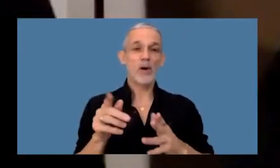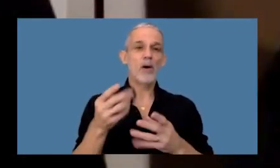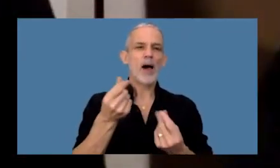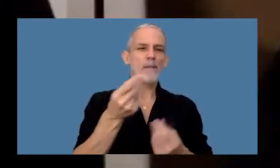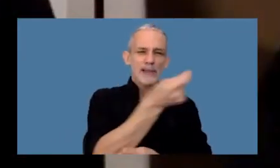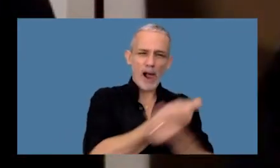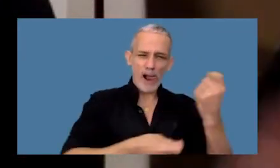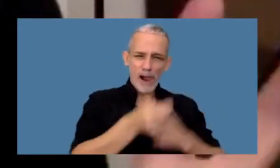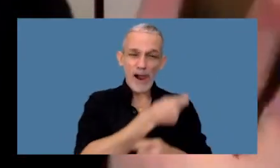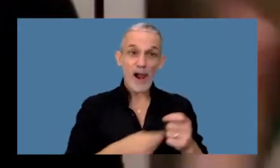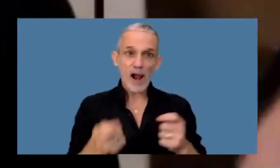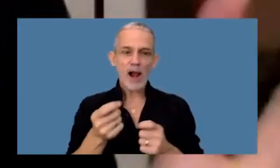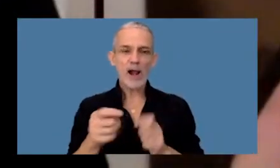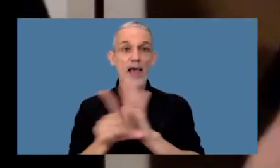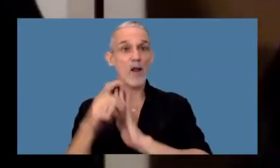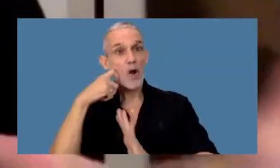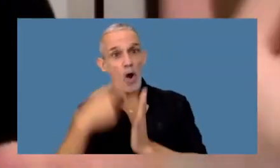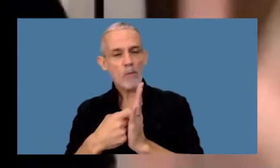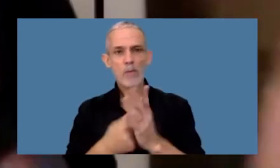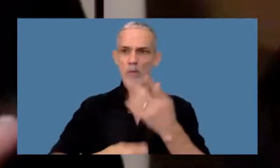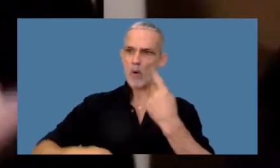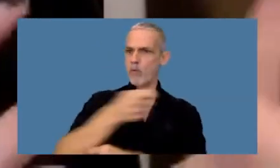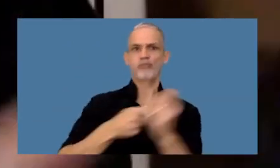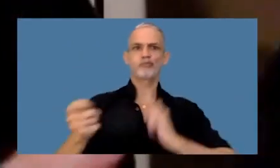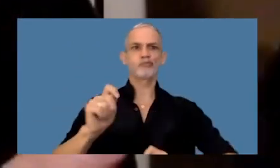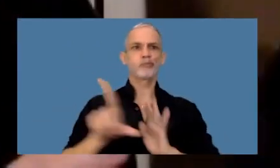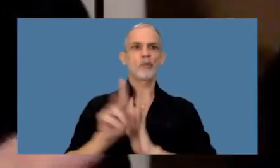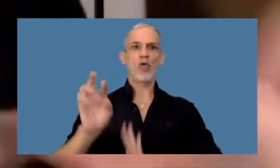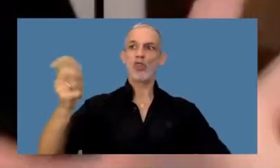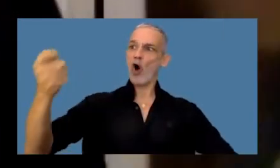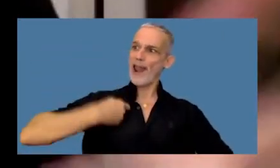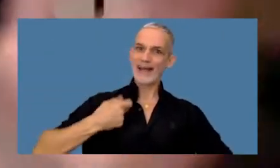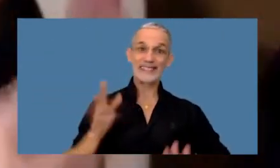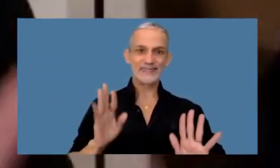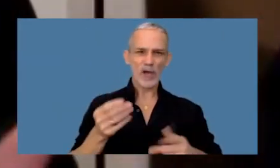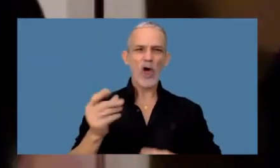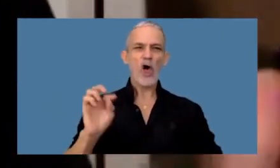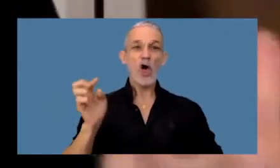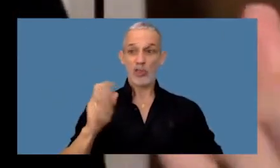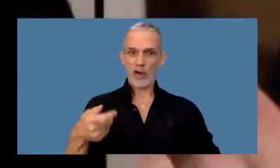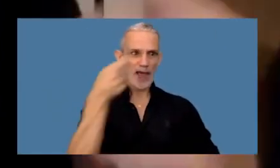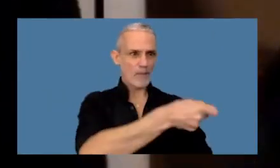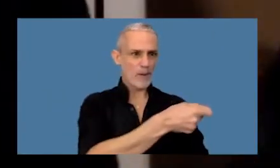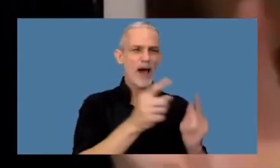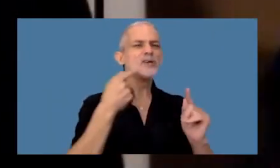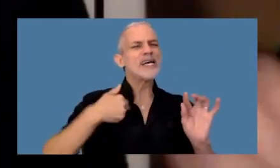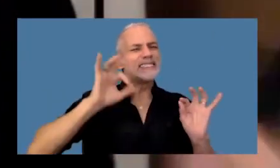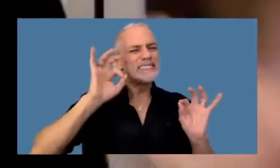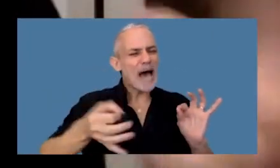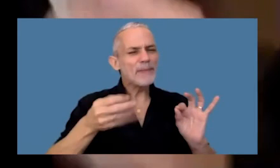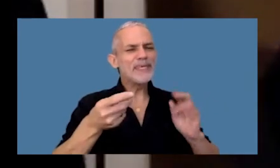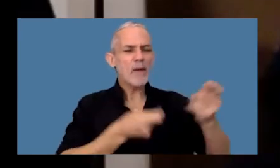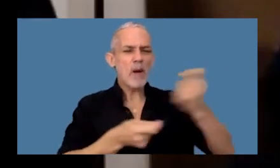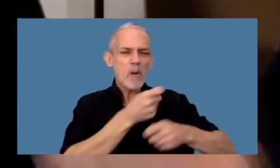típicamente por el delito de lavado de activos lo que hizo fue entregar dólares a cambio de bitcoin que éste conocía que eran